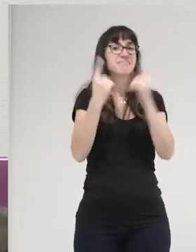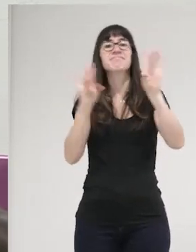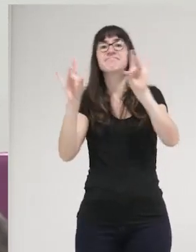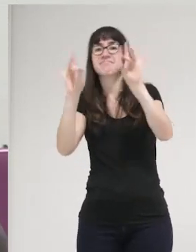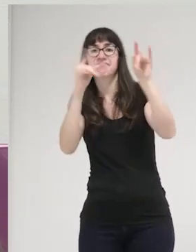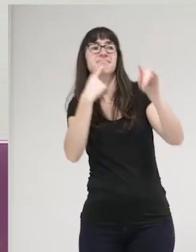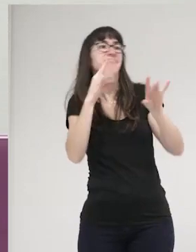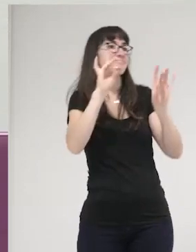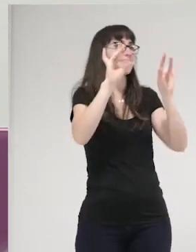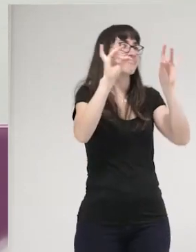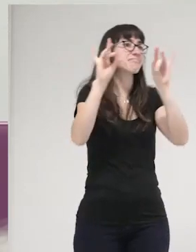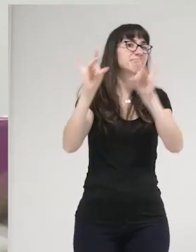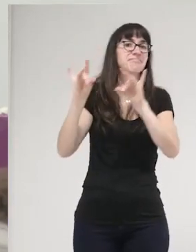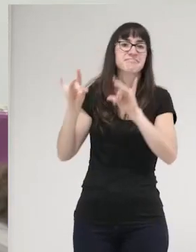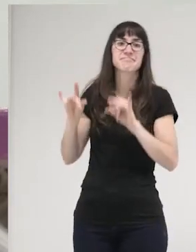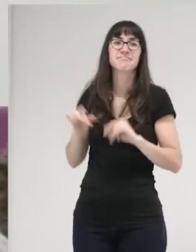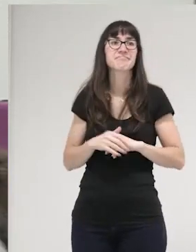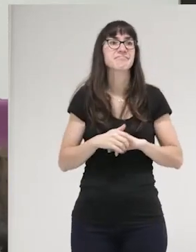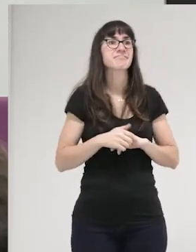decirlo